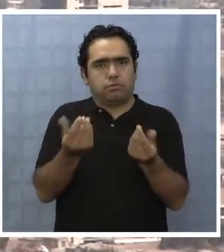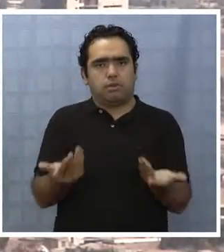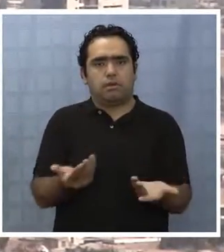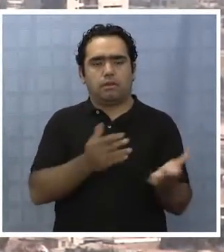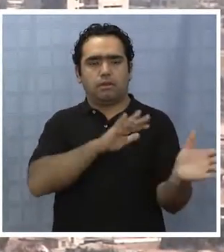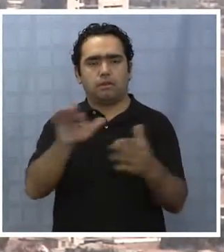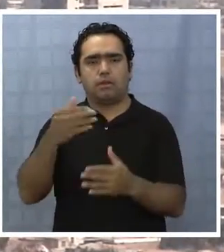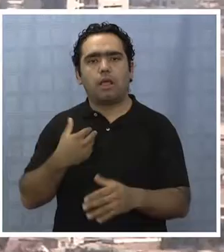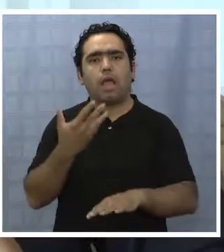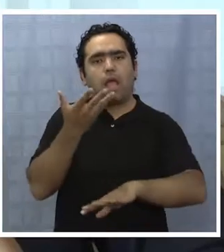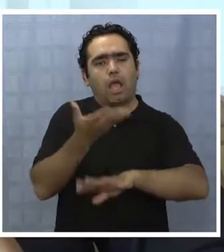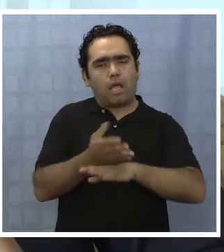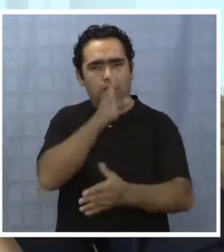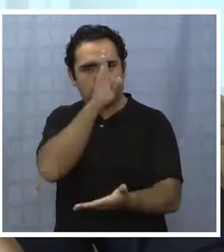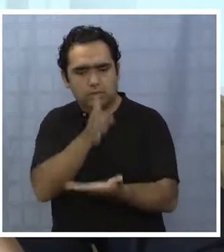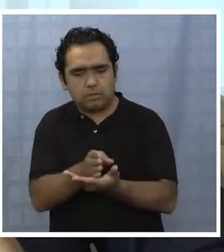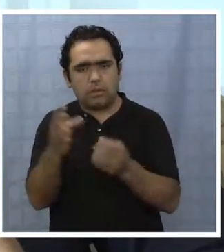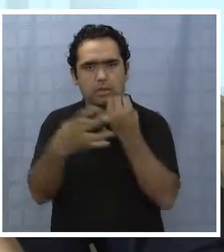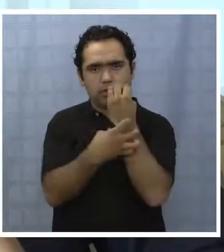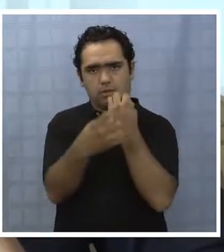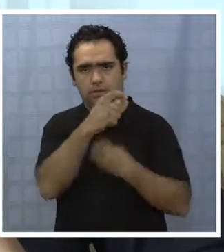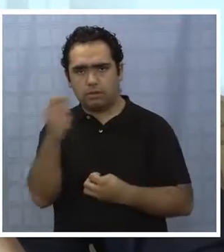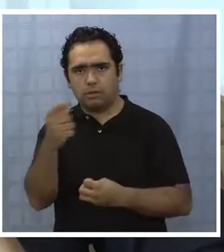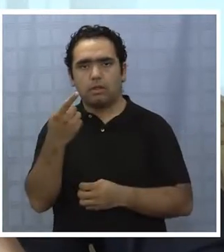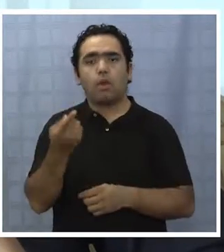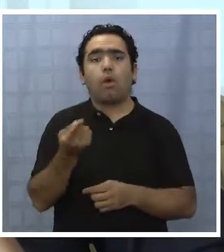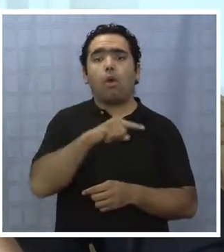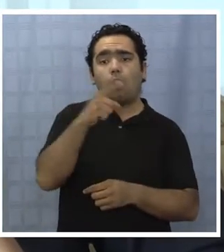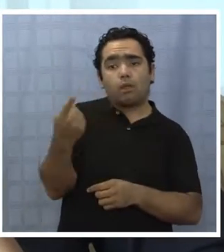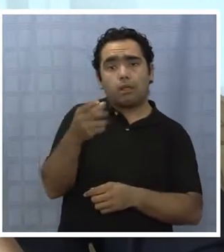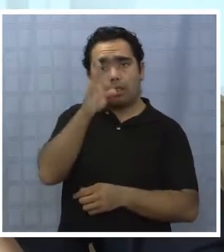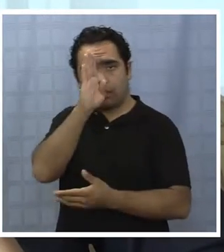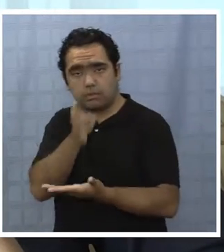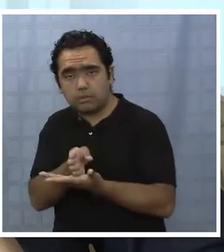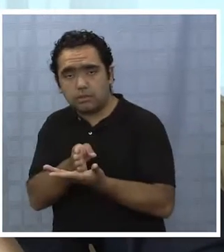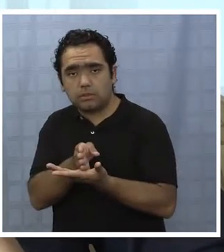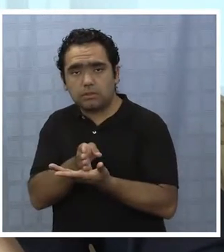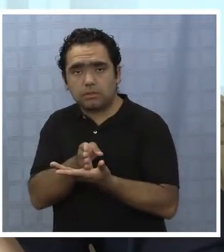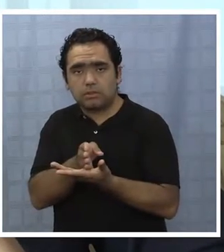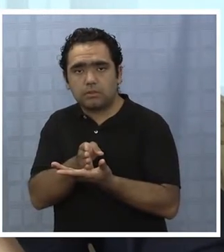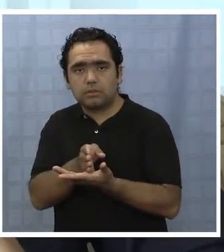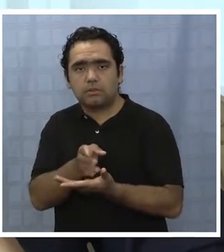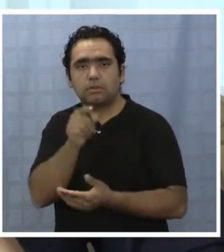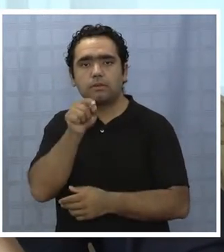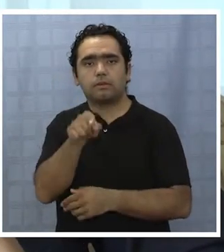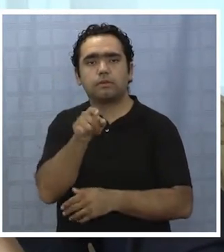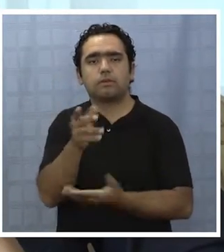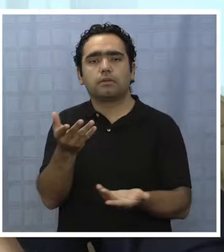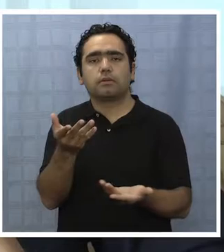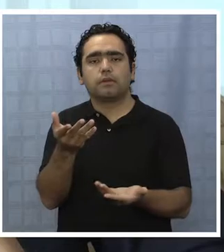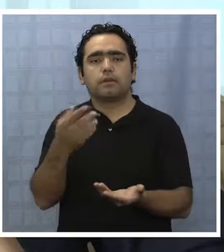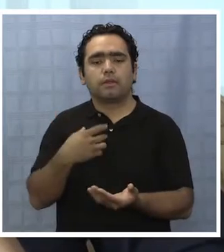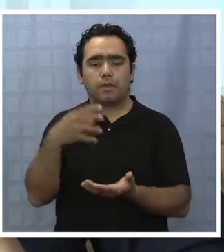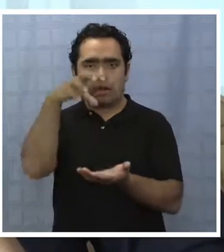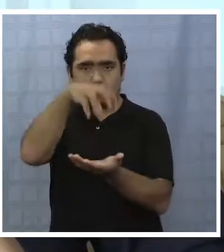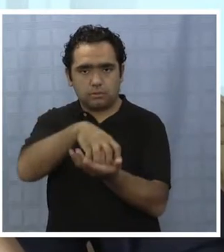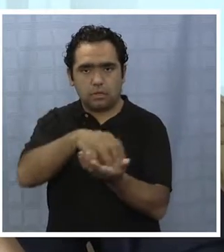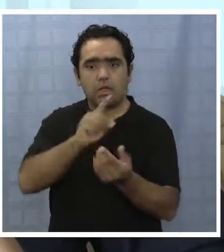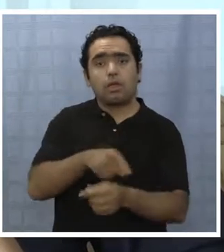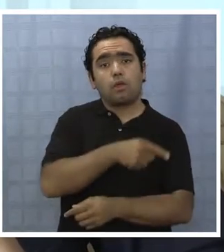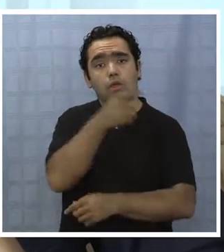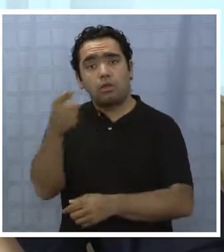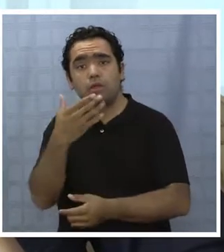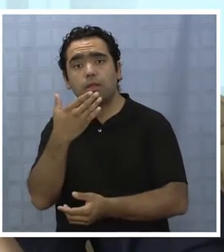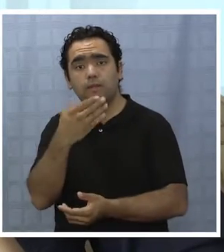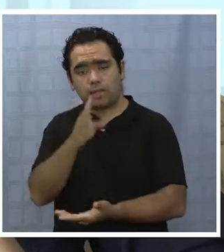que debieran ser de nivel regional, otras que debieran ser de nivel de la ciudad y otras de